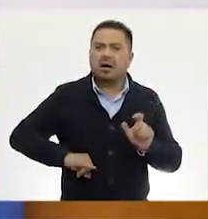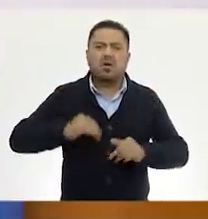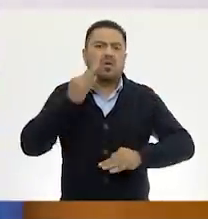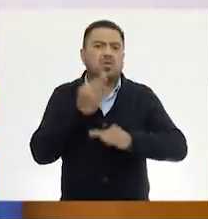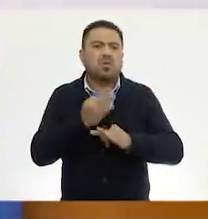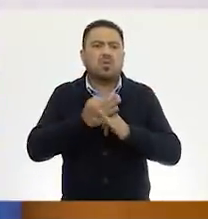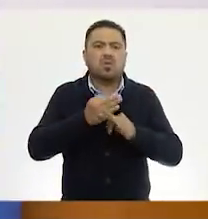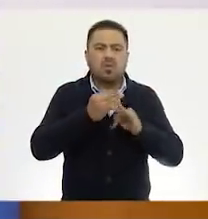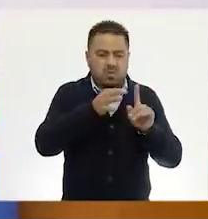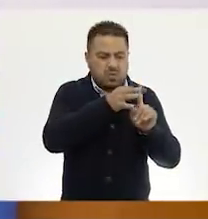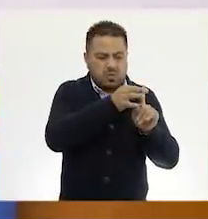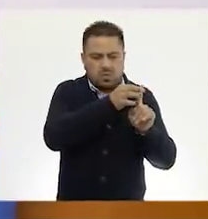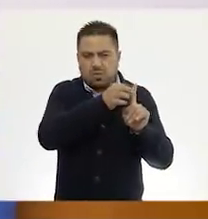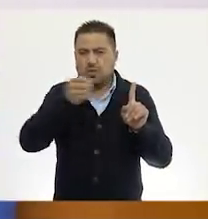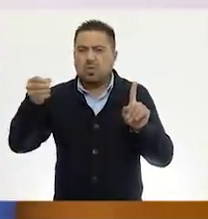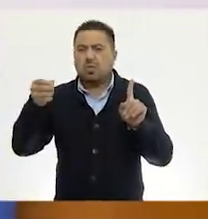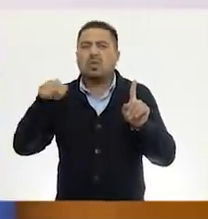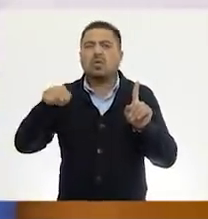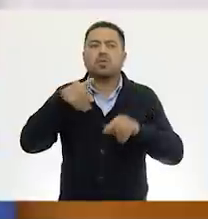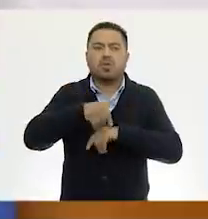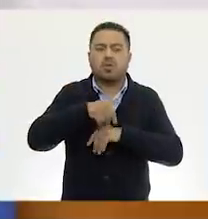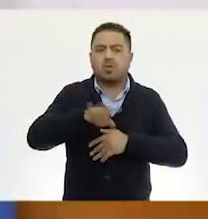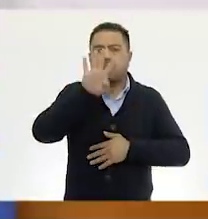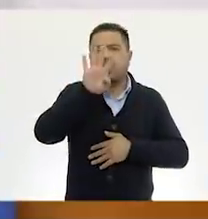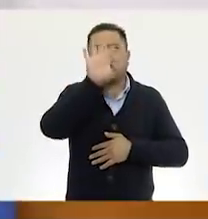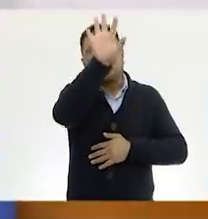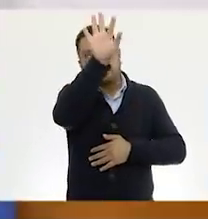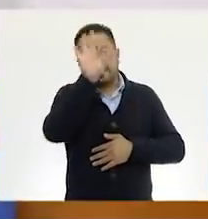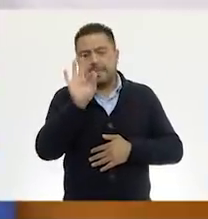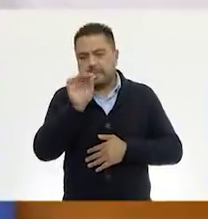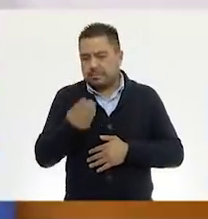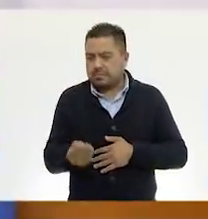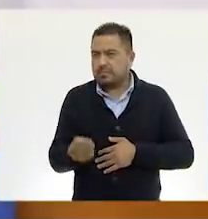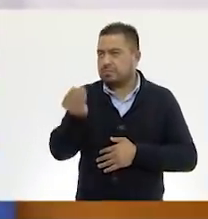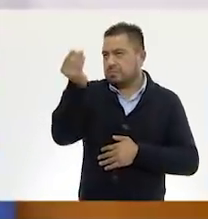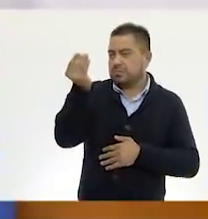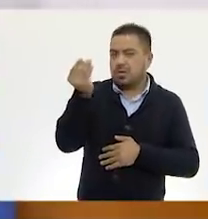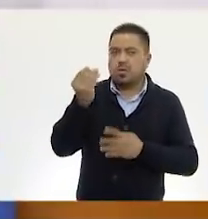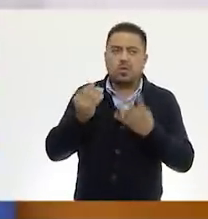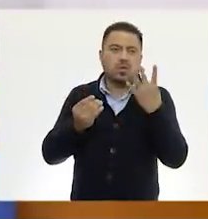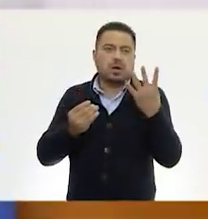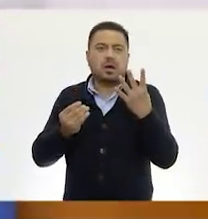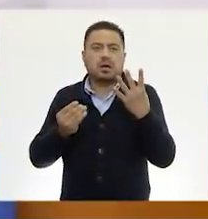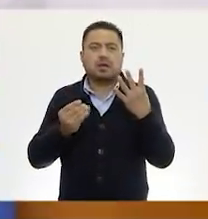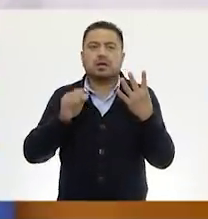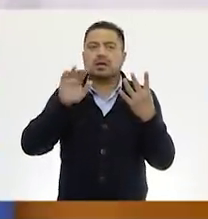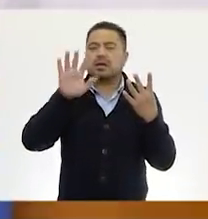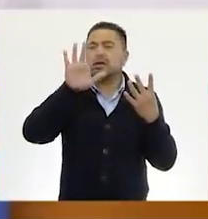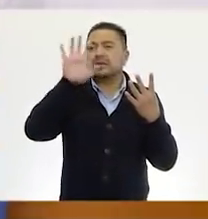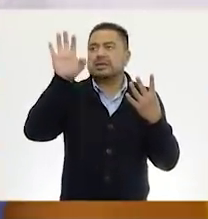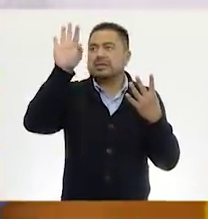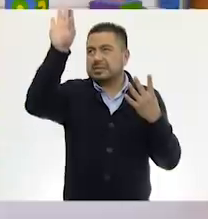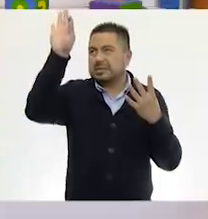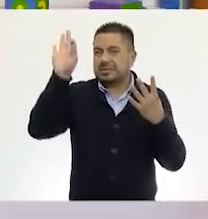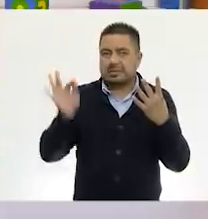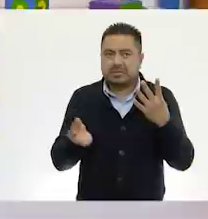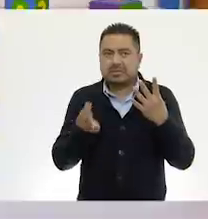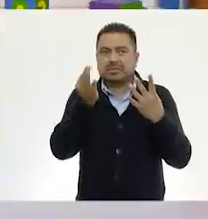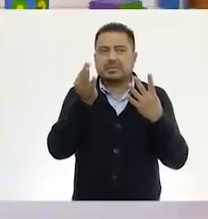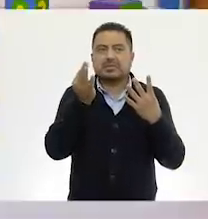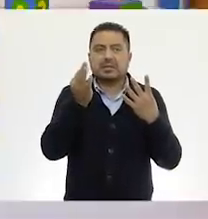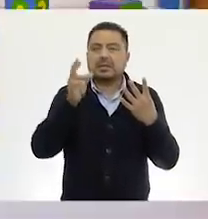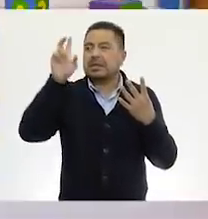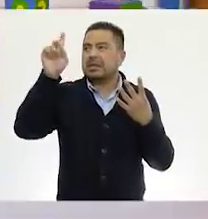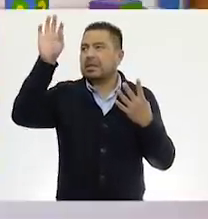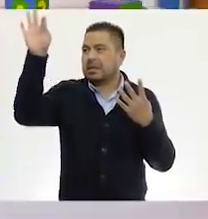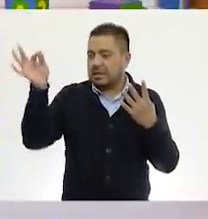vamos a unir estas cantidades, entonces vamos a tomar los 4 de las unidades de millar, los 500, los